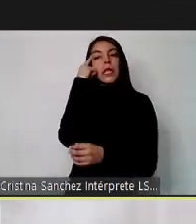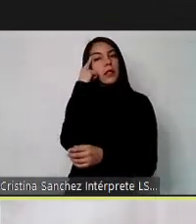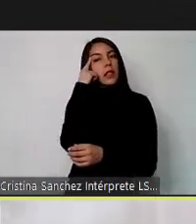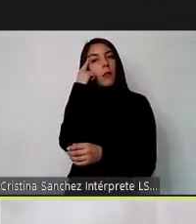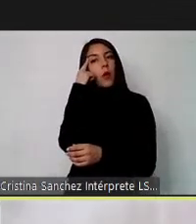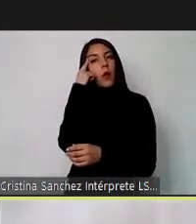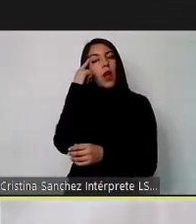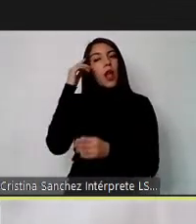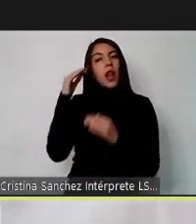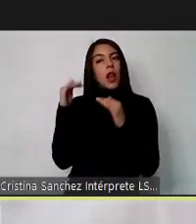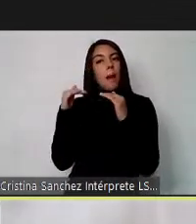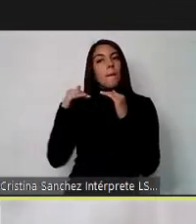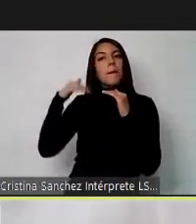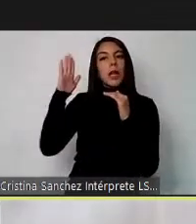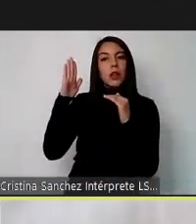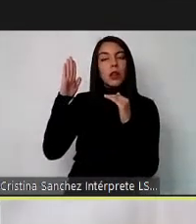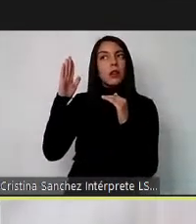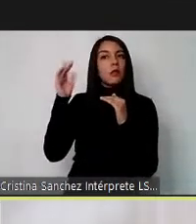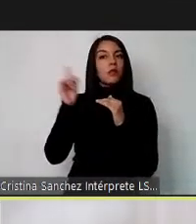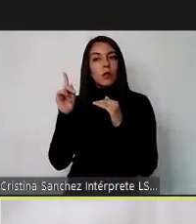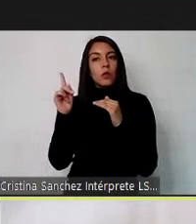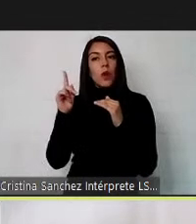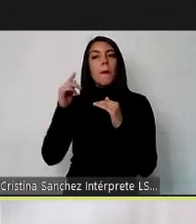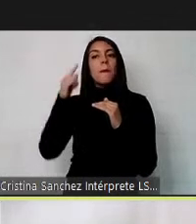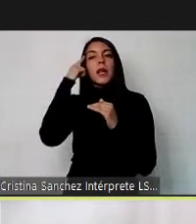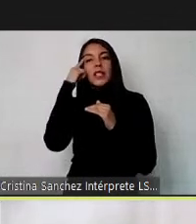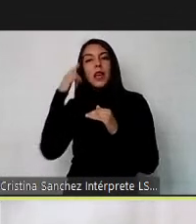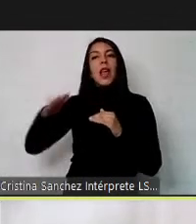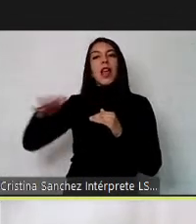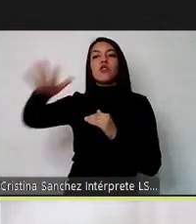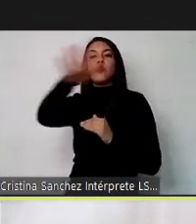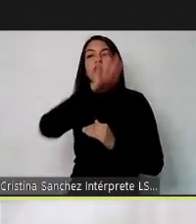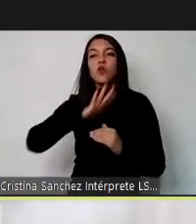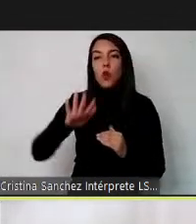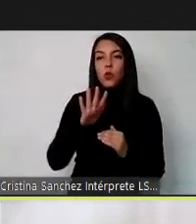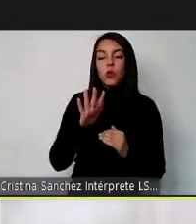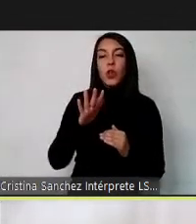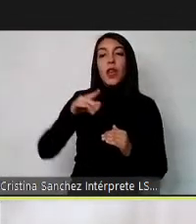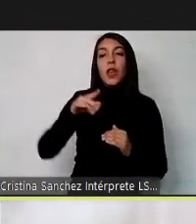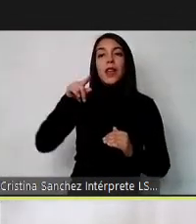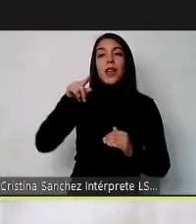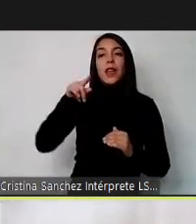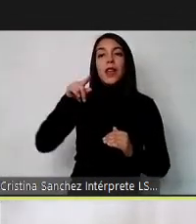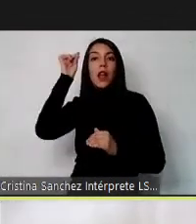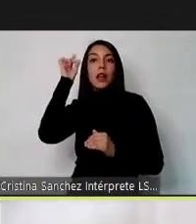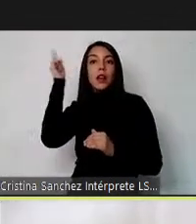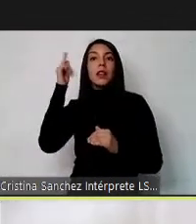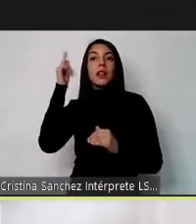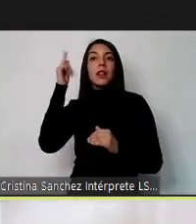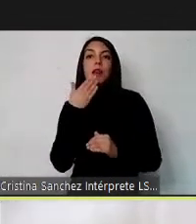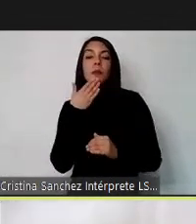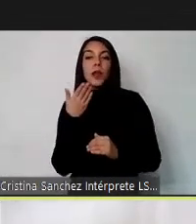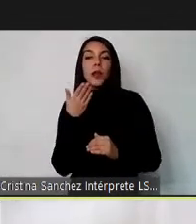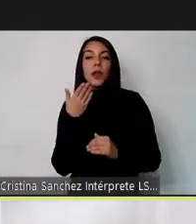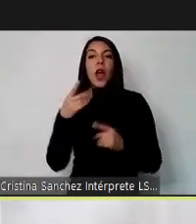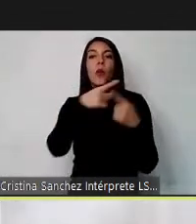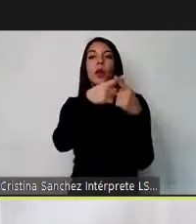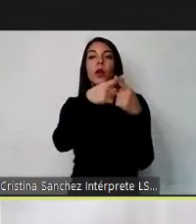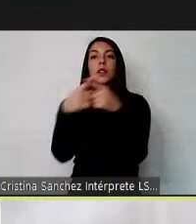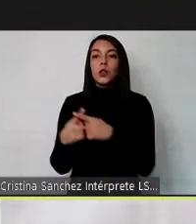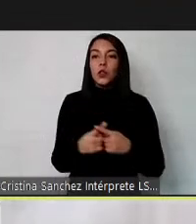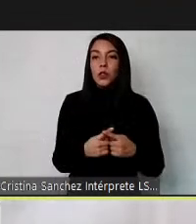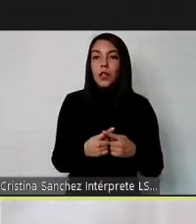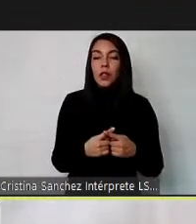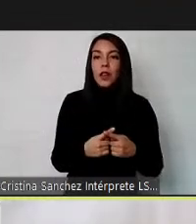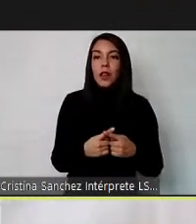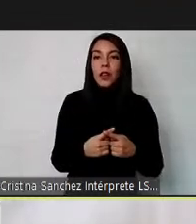y por qué no pensar en todos porque eso apela a nuestra creatividad pero también apela a una sociedad que ya no va a